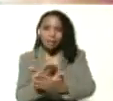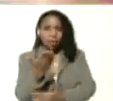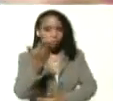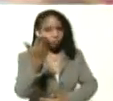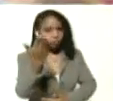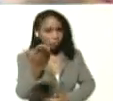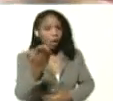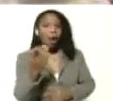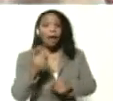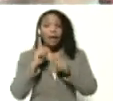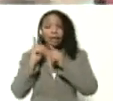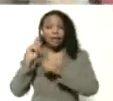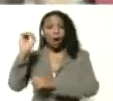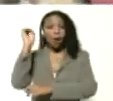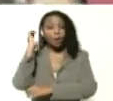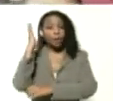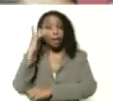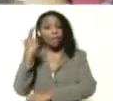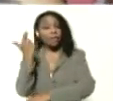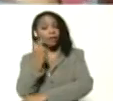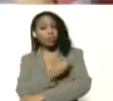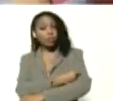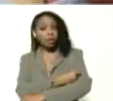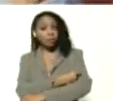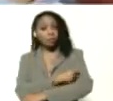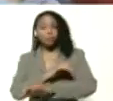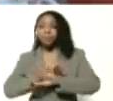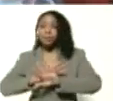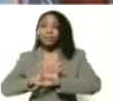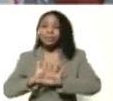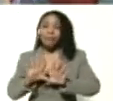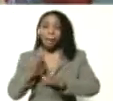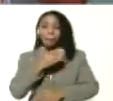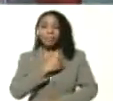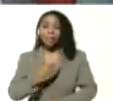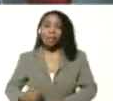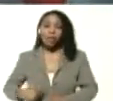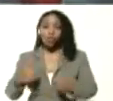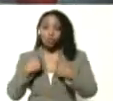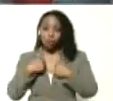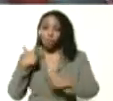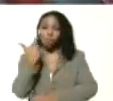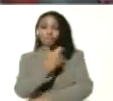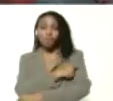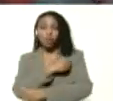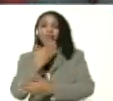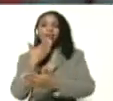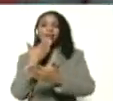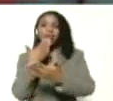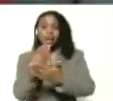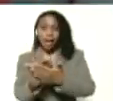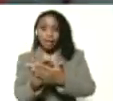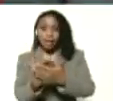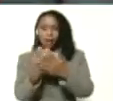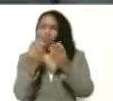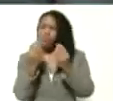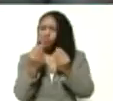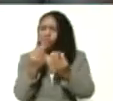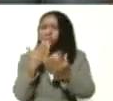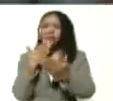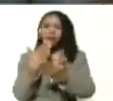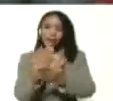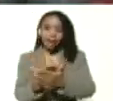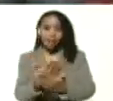por esta jornada de vacunación. Ya, presidente, fui vacunada. Gracias, muchas gracias